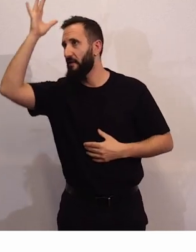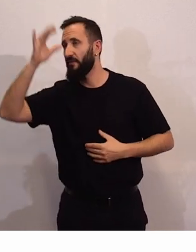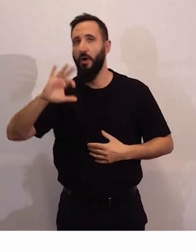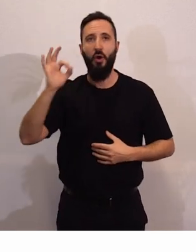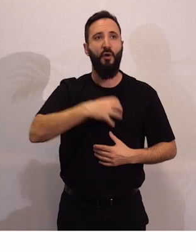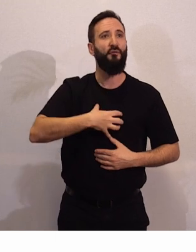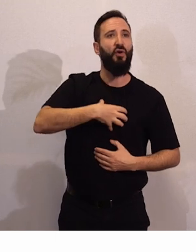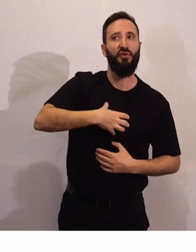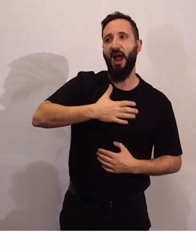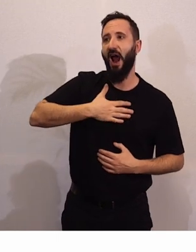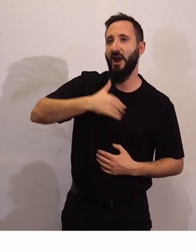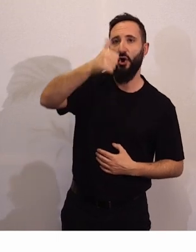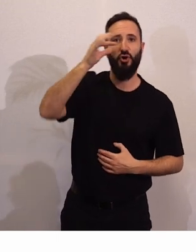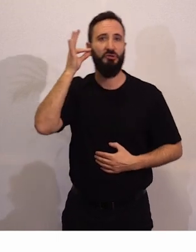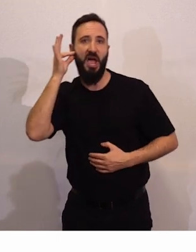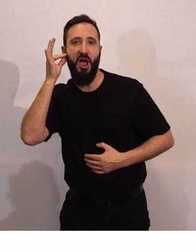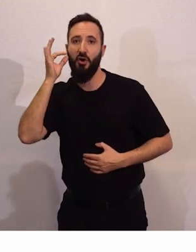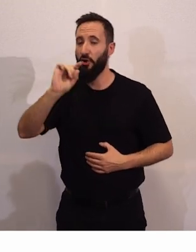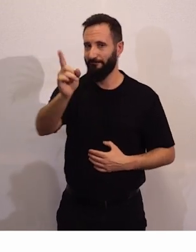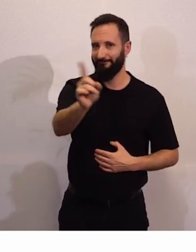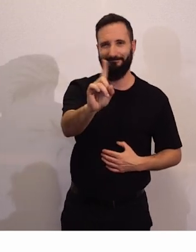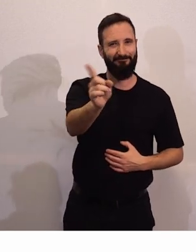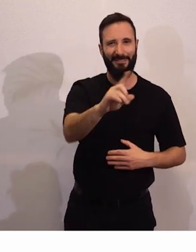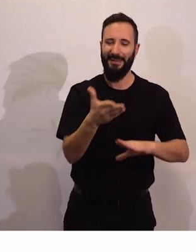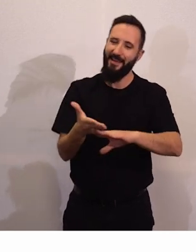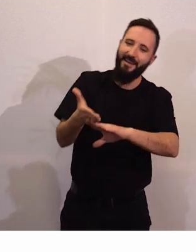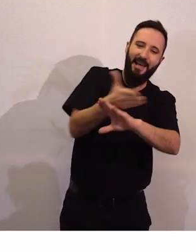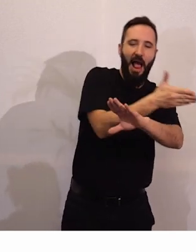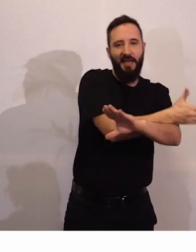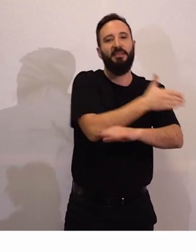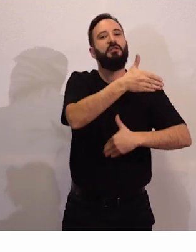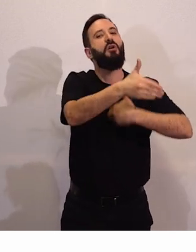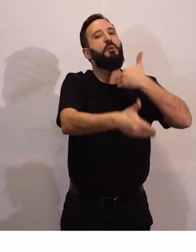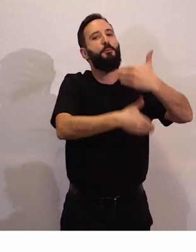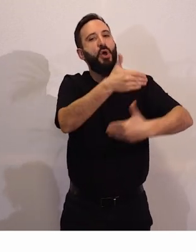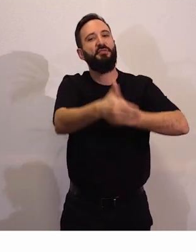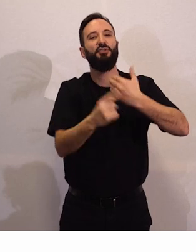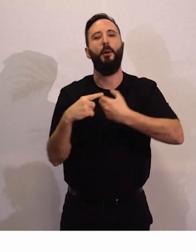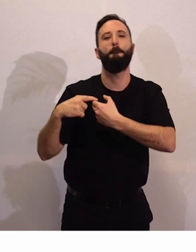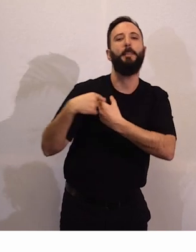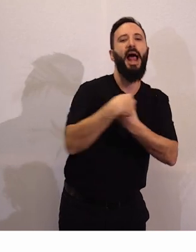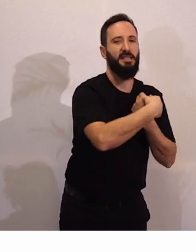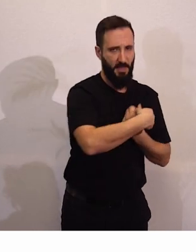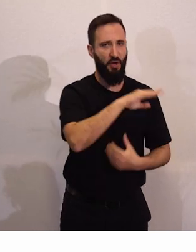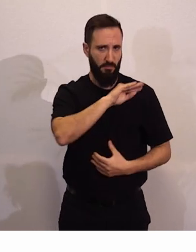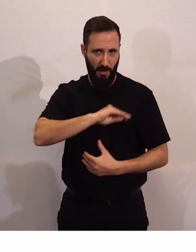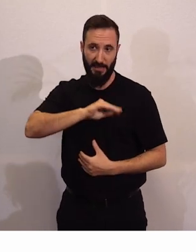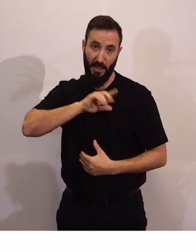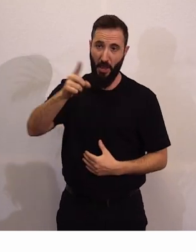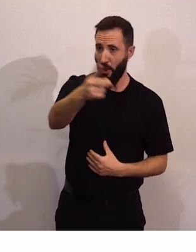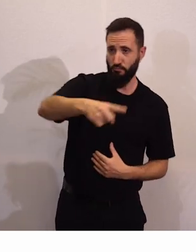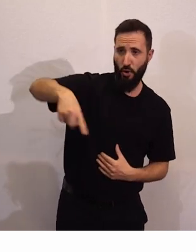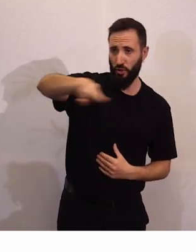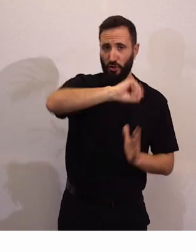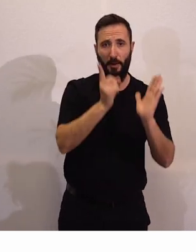los funcionarios, las funcionarias, sino que ha sido construido con un proceso muy participativo. Que de eso sabéis mucho